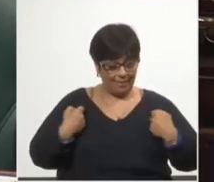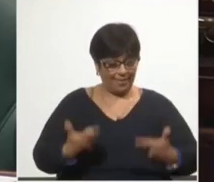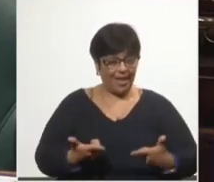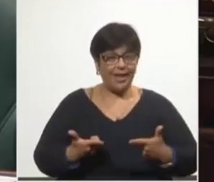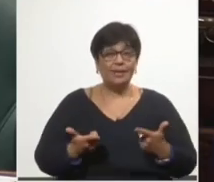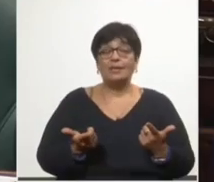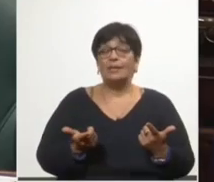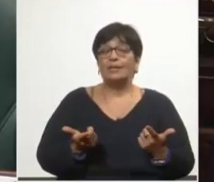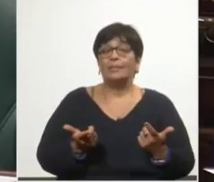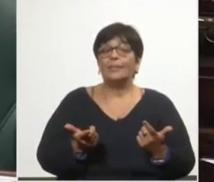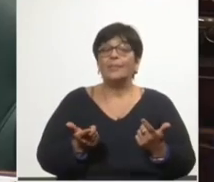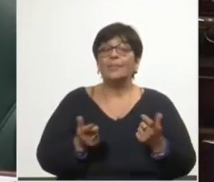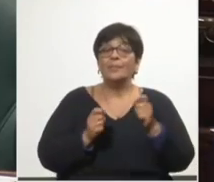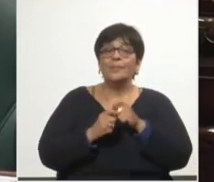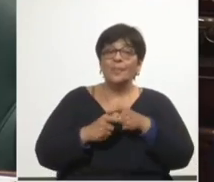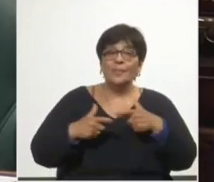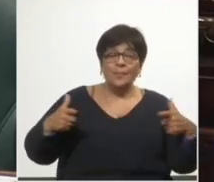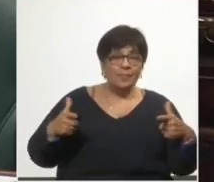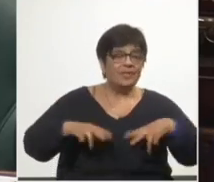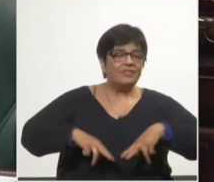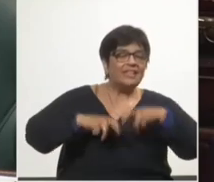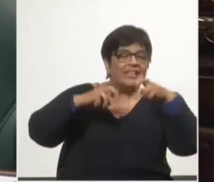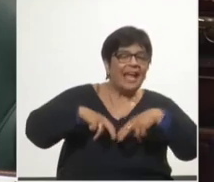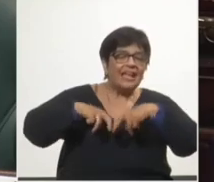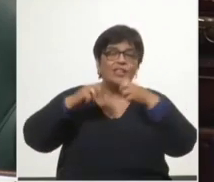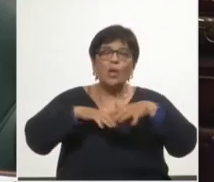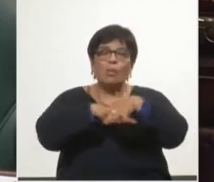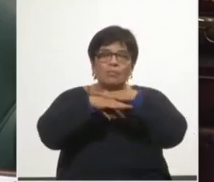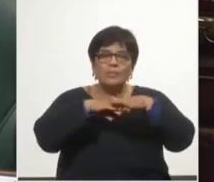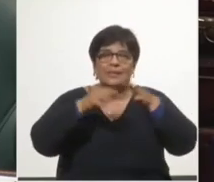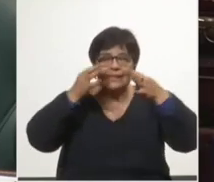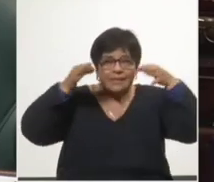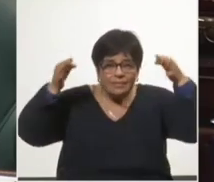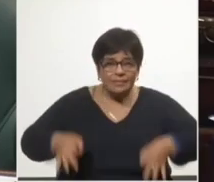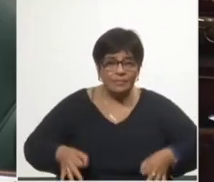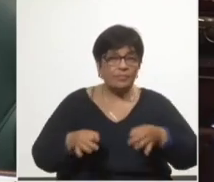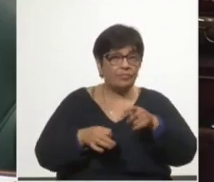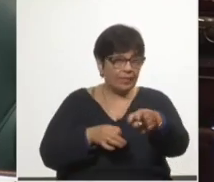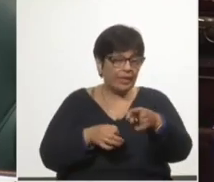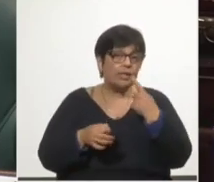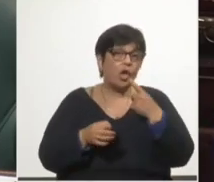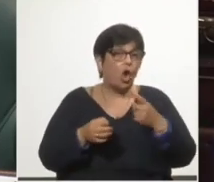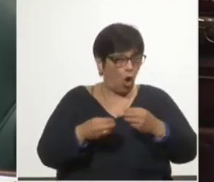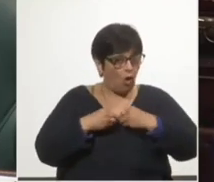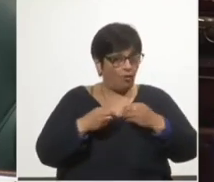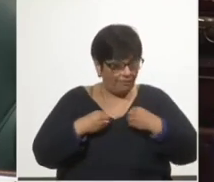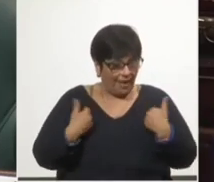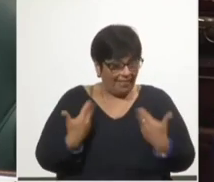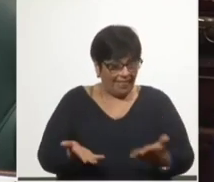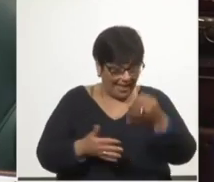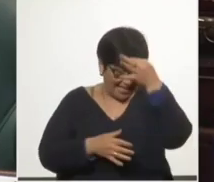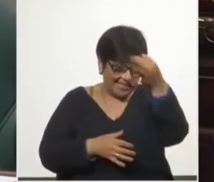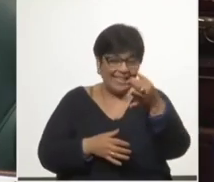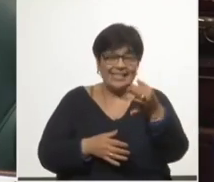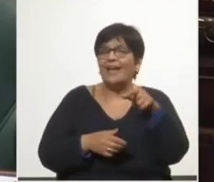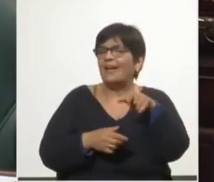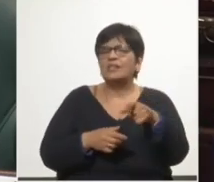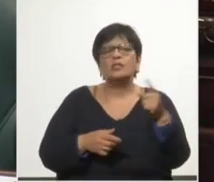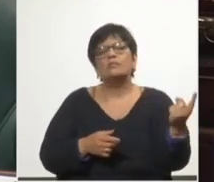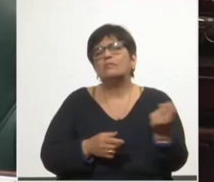incrementar el número de proyectos de investigación básica y aplicada. Apostar a la ciencia fundamental es